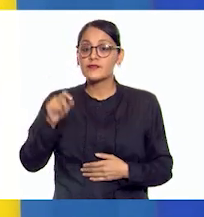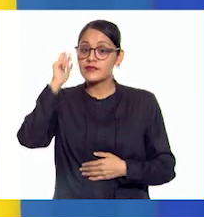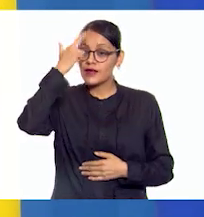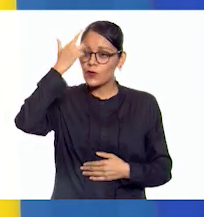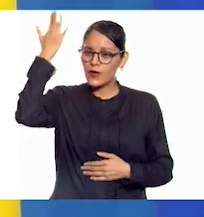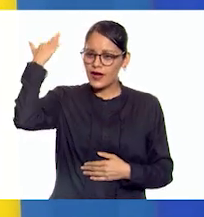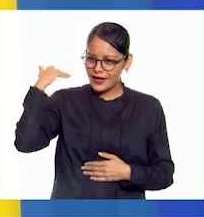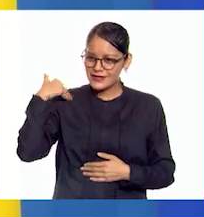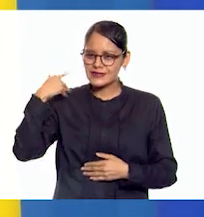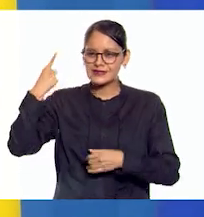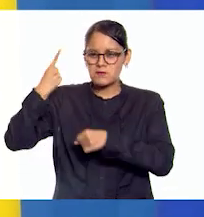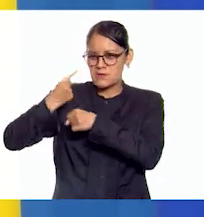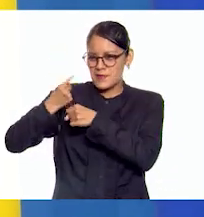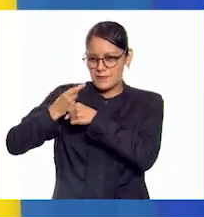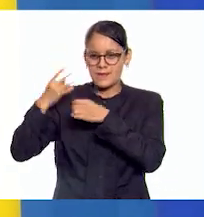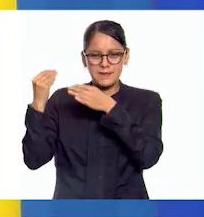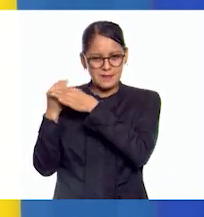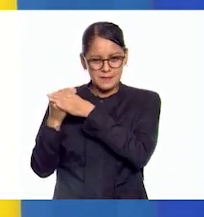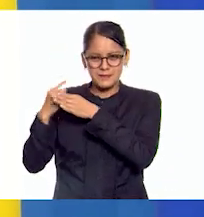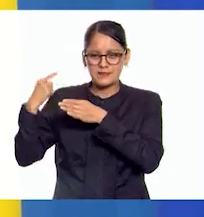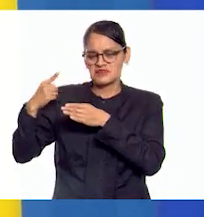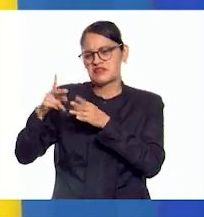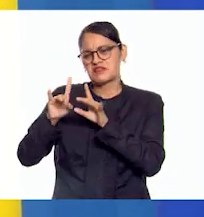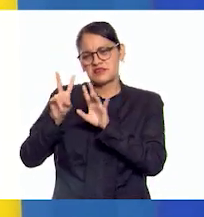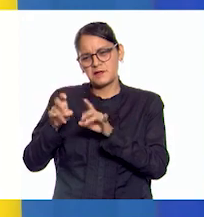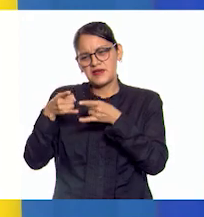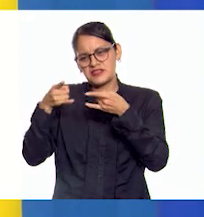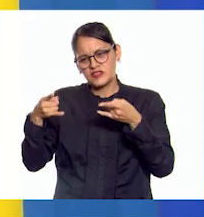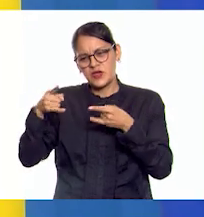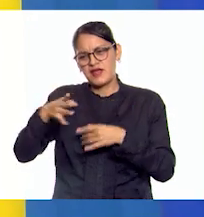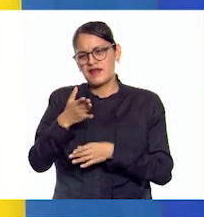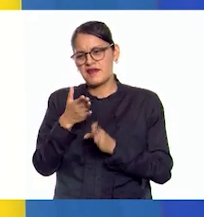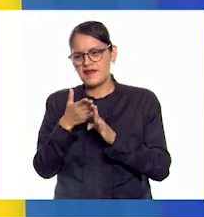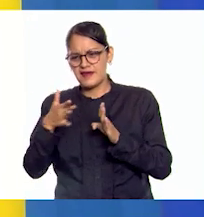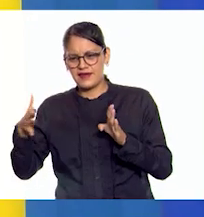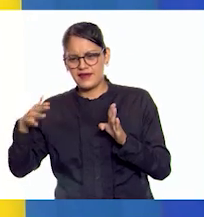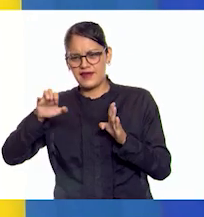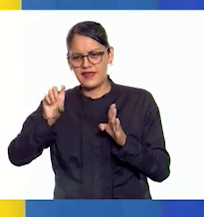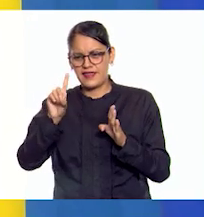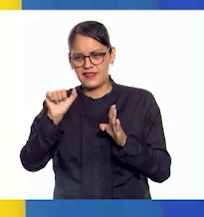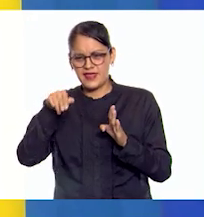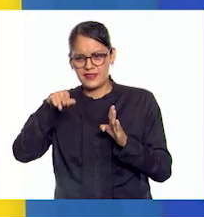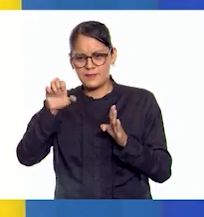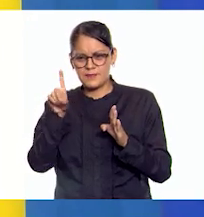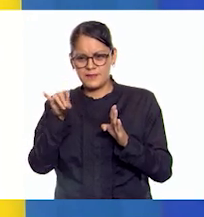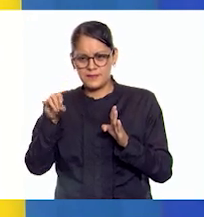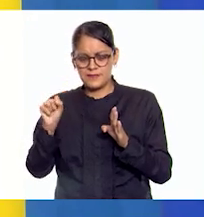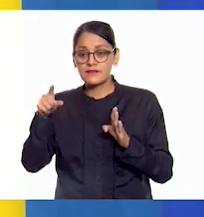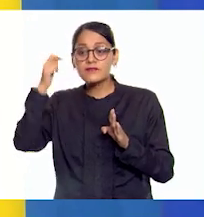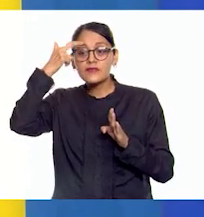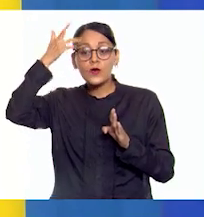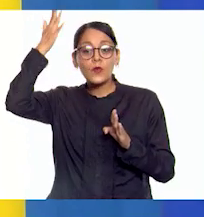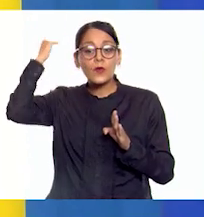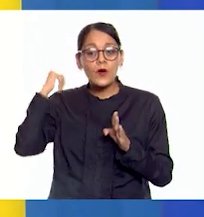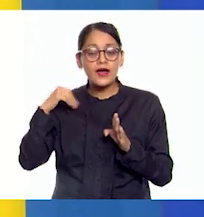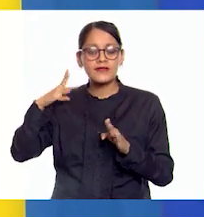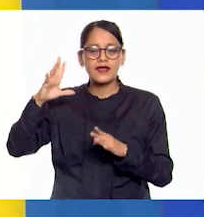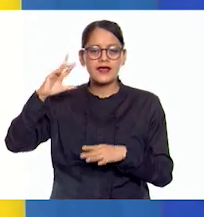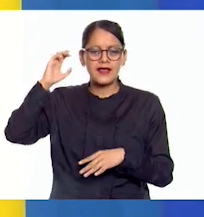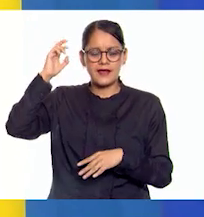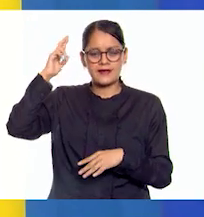primeras clases sobre la Edad Media aprendimos que el antiguo Imperio Romano, hacia el año